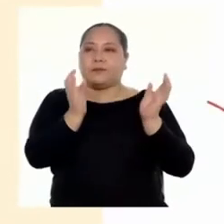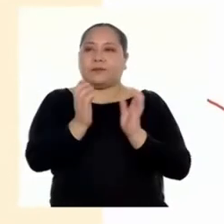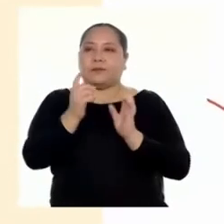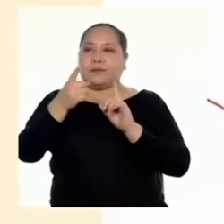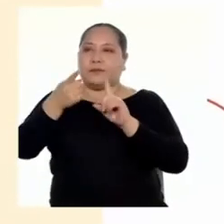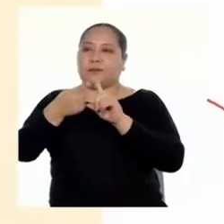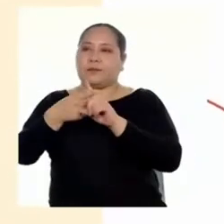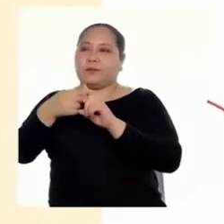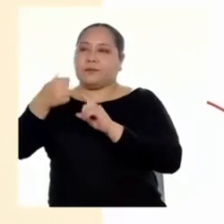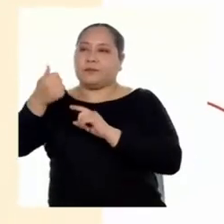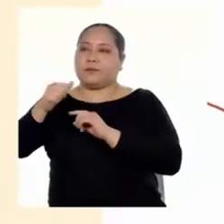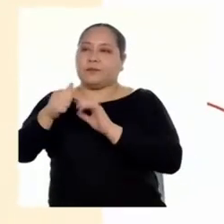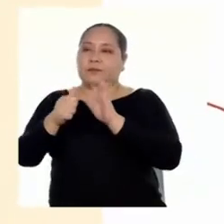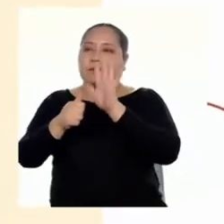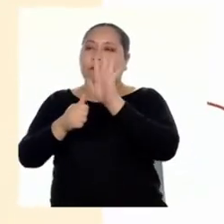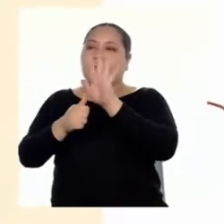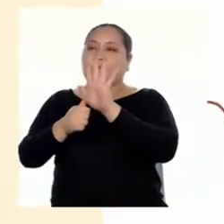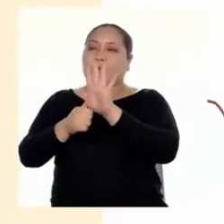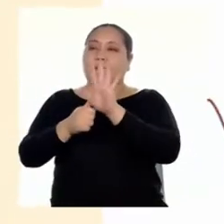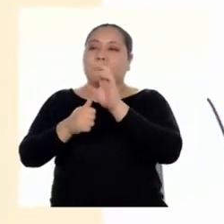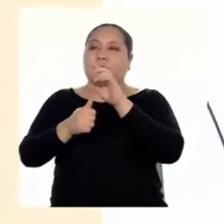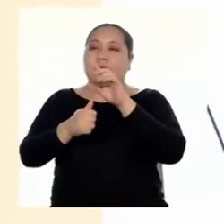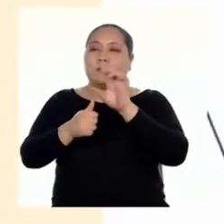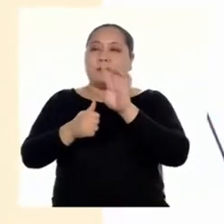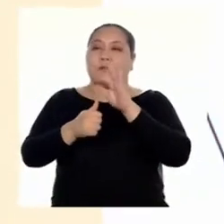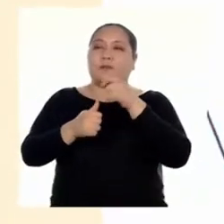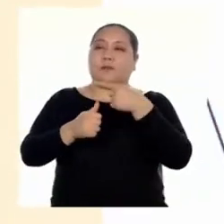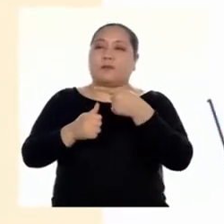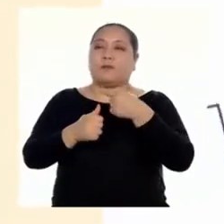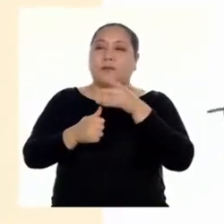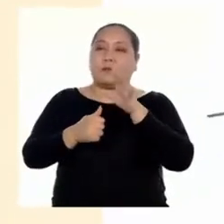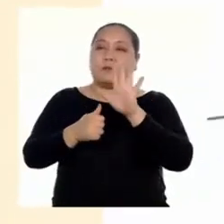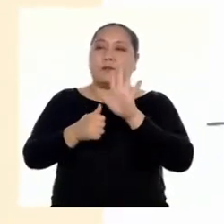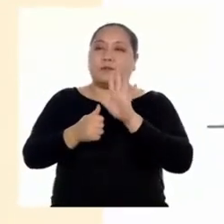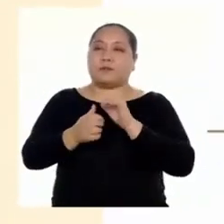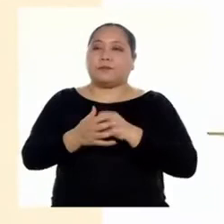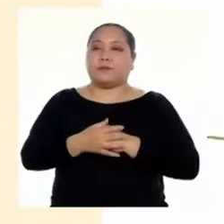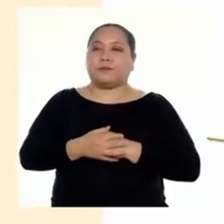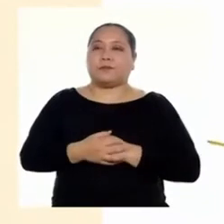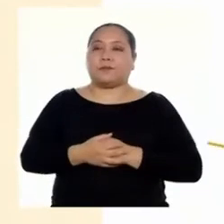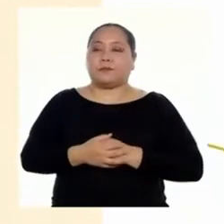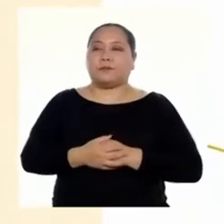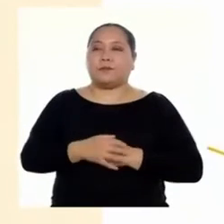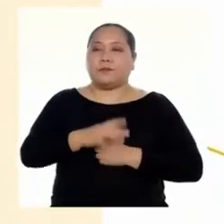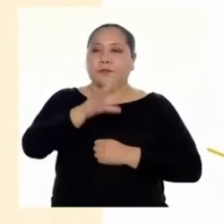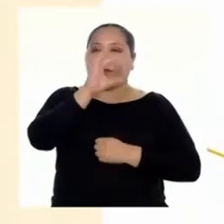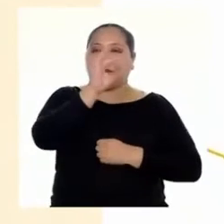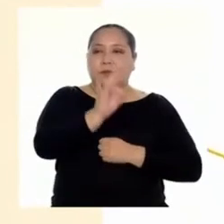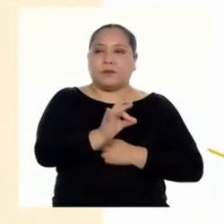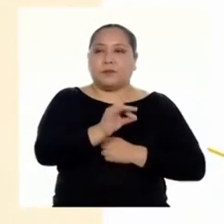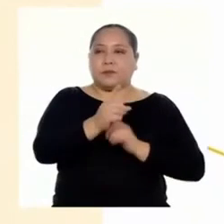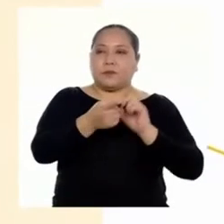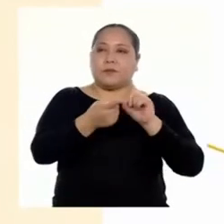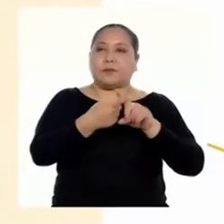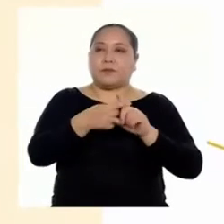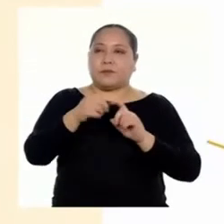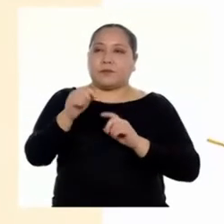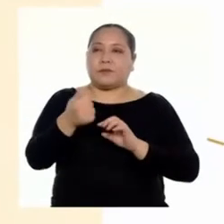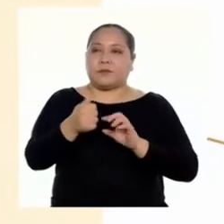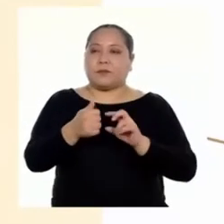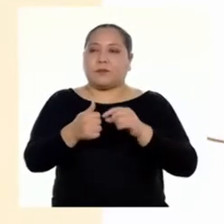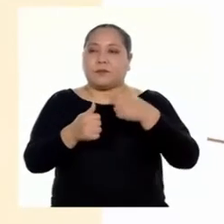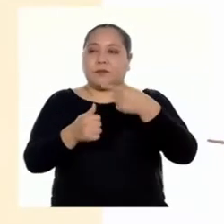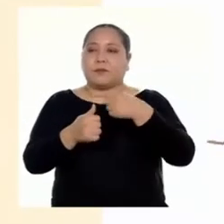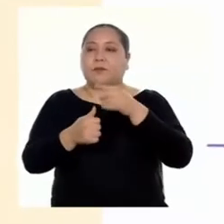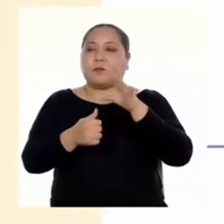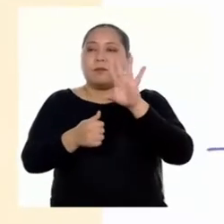base 10. Y como los exponentes son los mismos, es decir, menos 5, los colocamos tal cual.